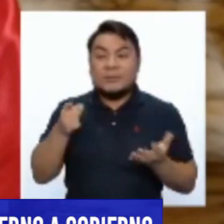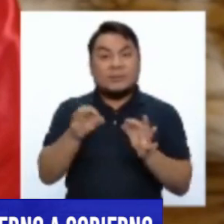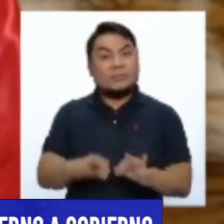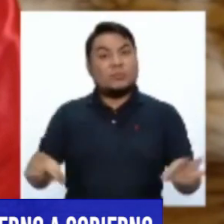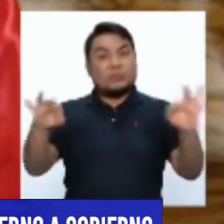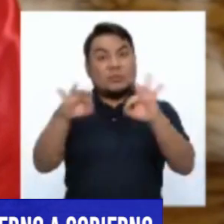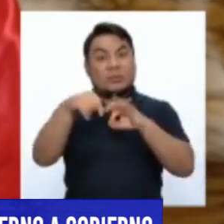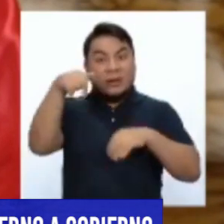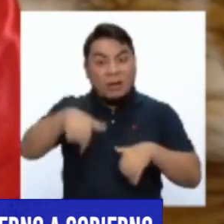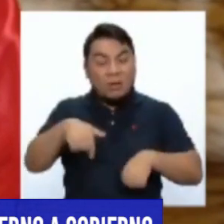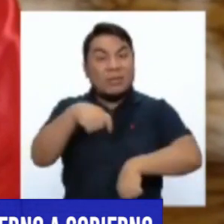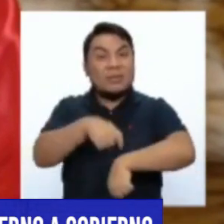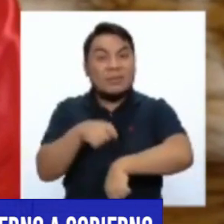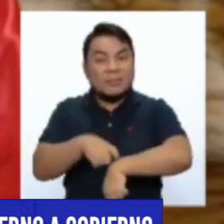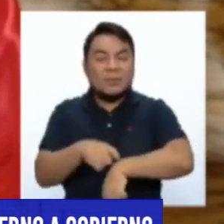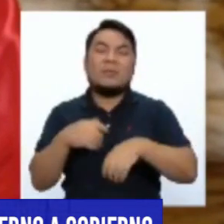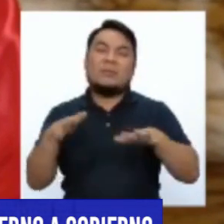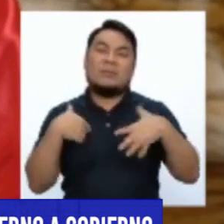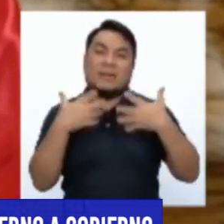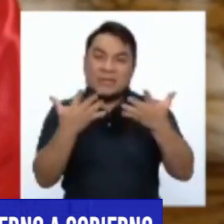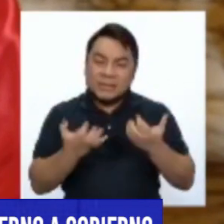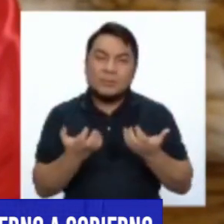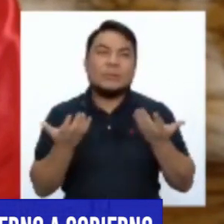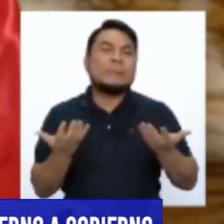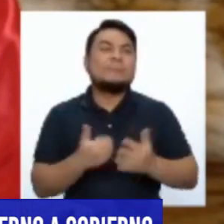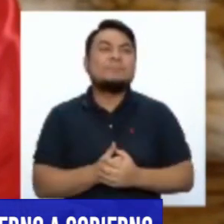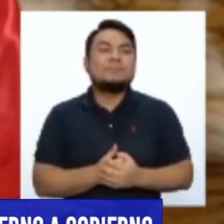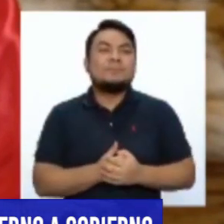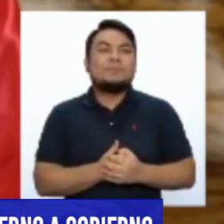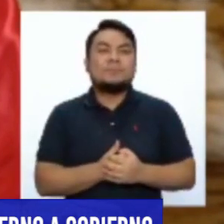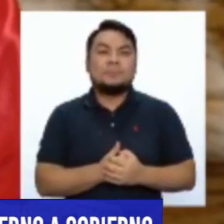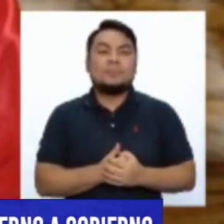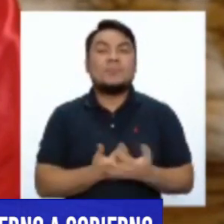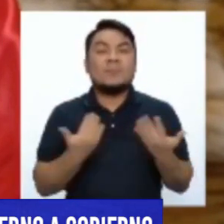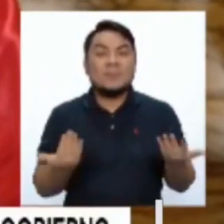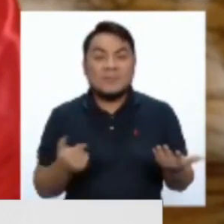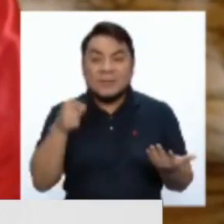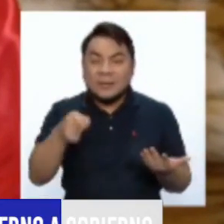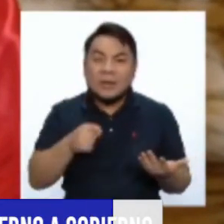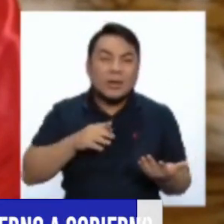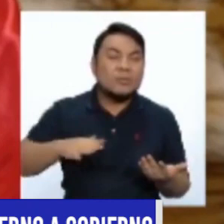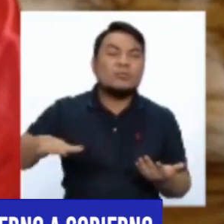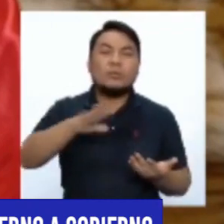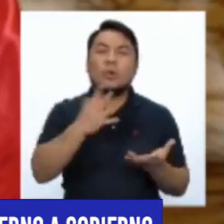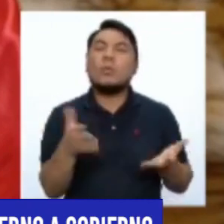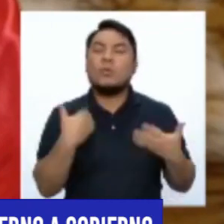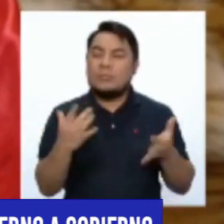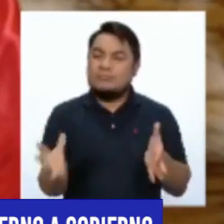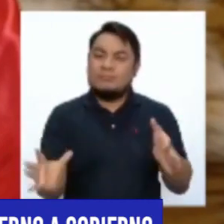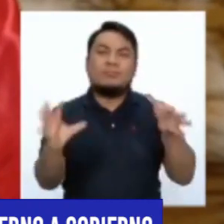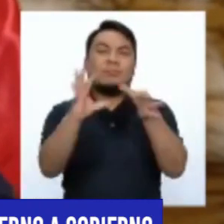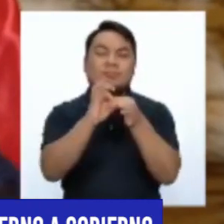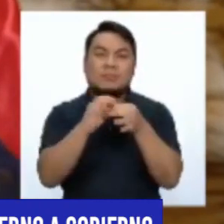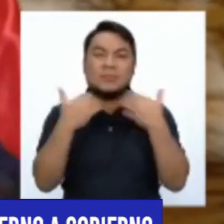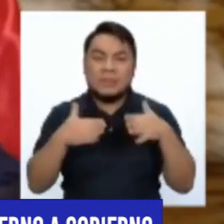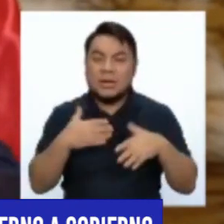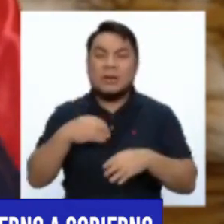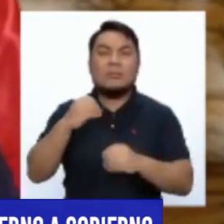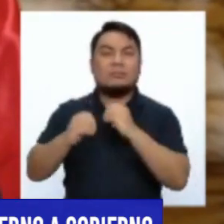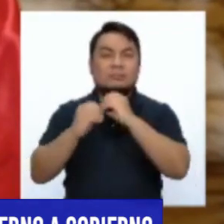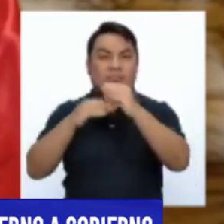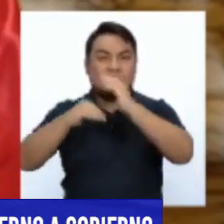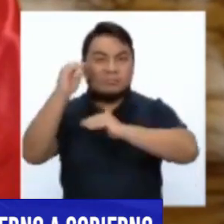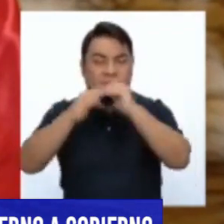circunstancias es que hemos querido que el nivel de intervenciones que tengamos en la